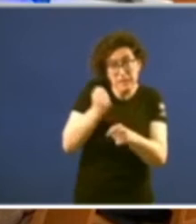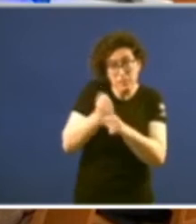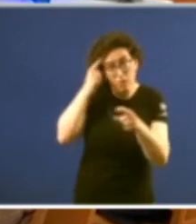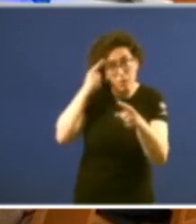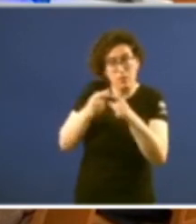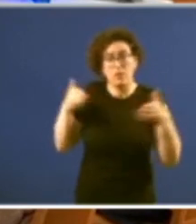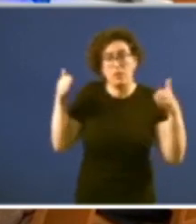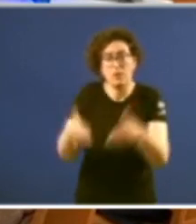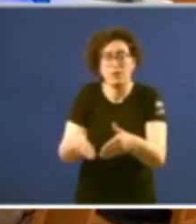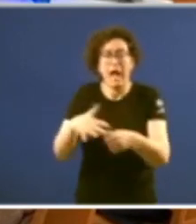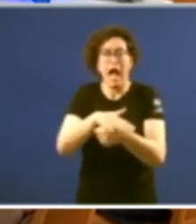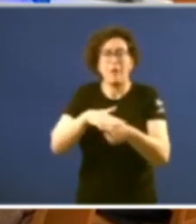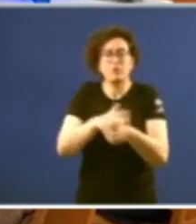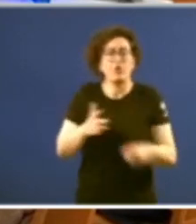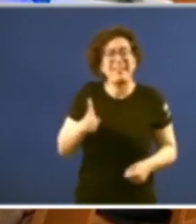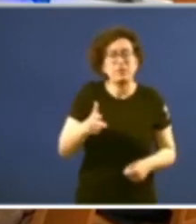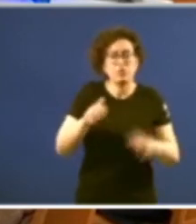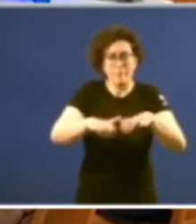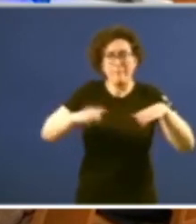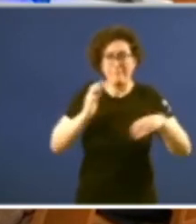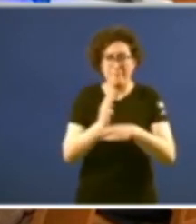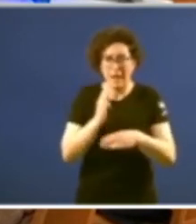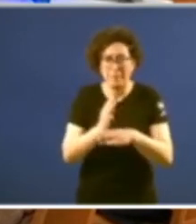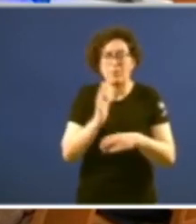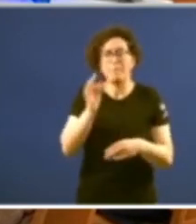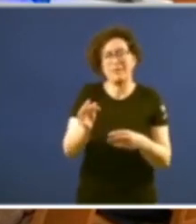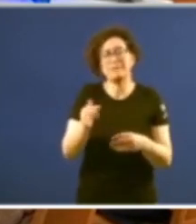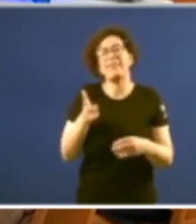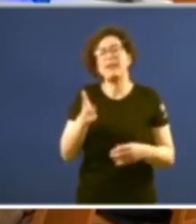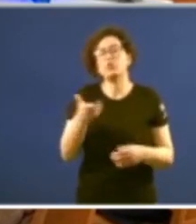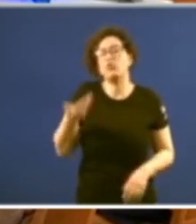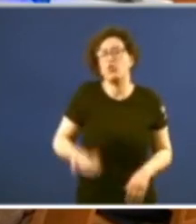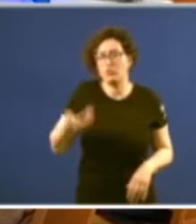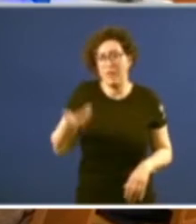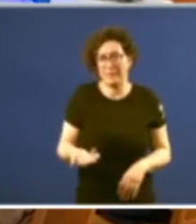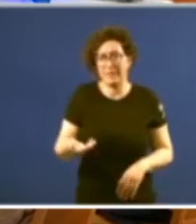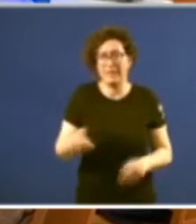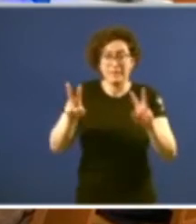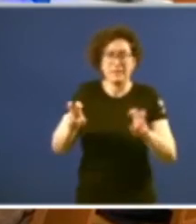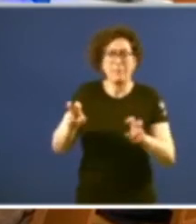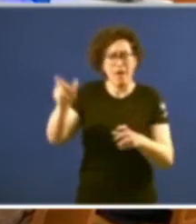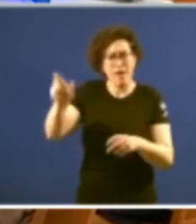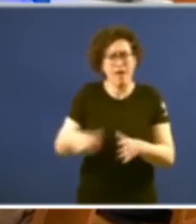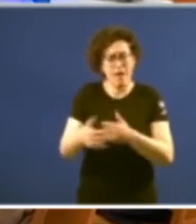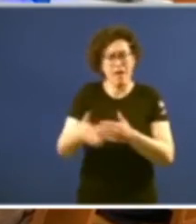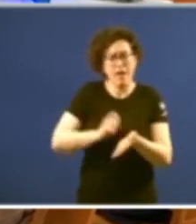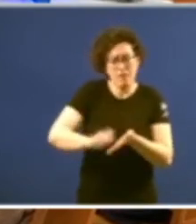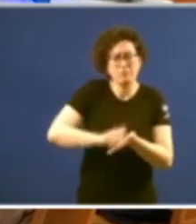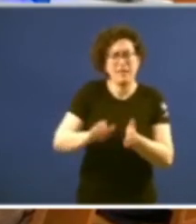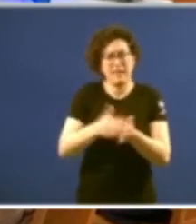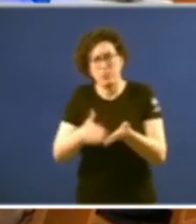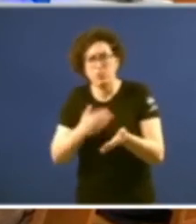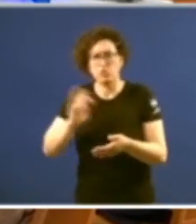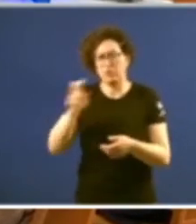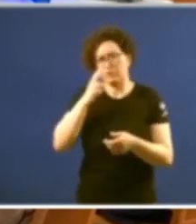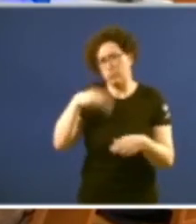principalmente no ámbito do Dereito Parlamentario e os Dereitos Fundamentais no que é autora de libros e outras publicacións